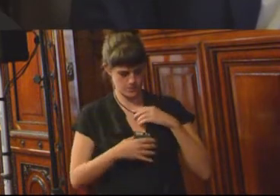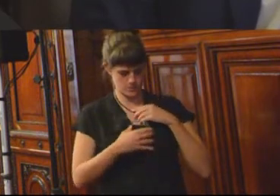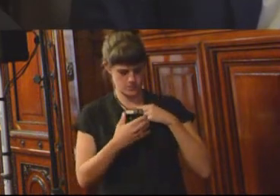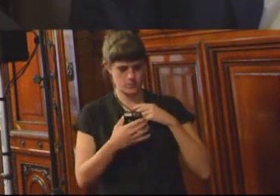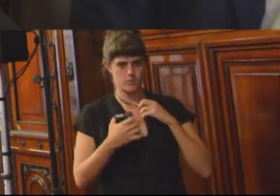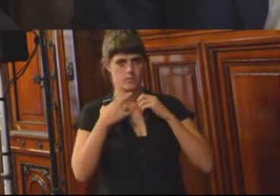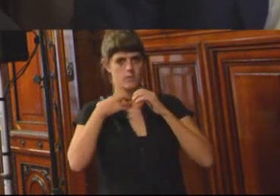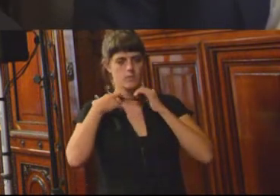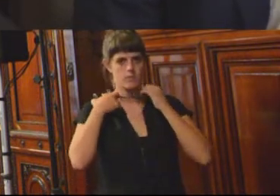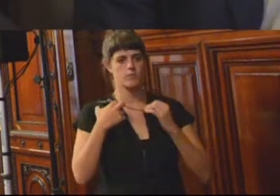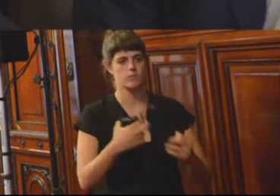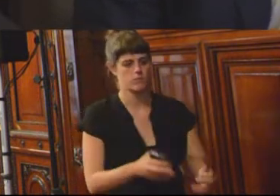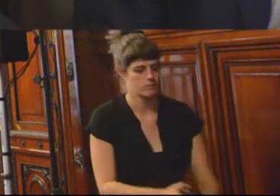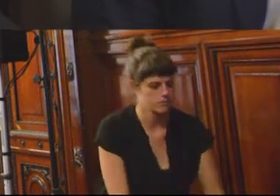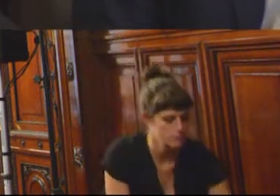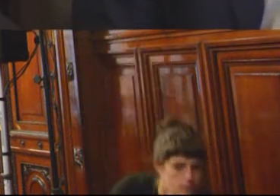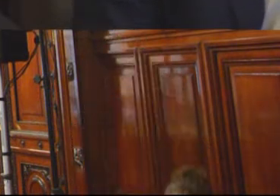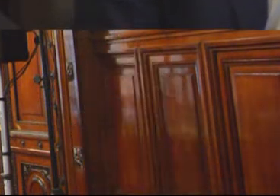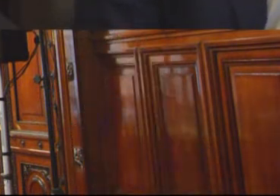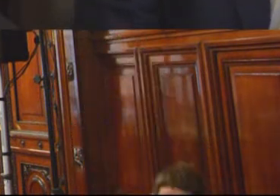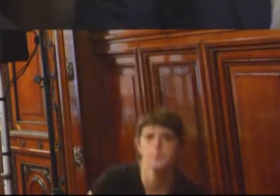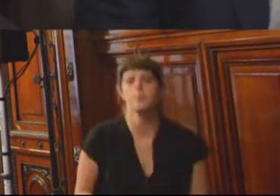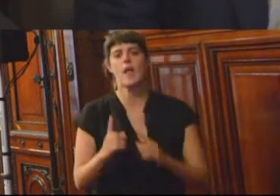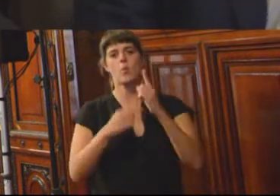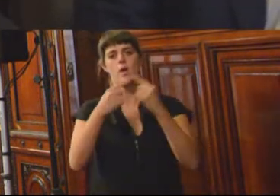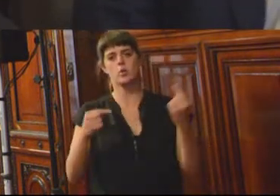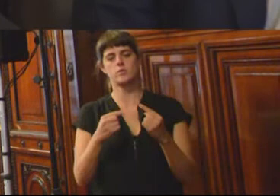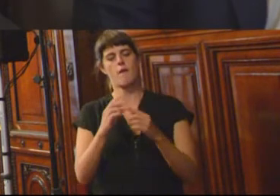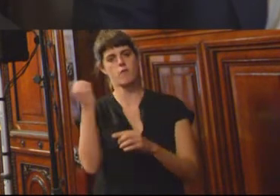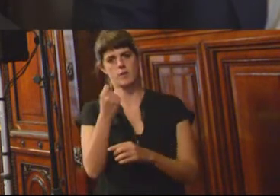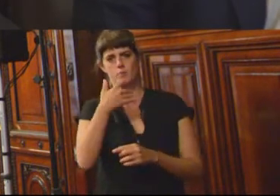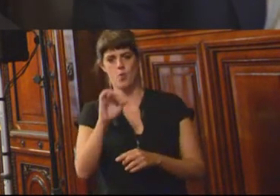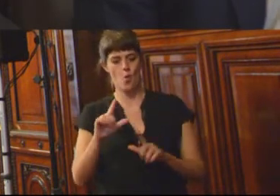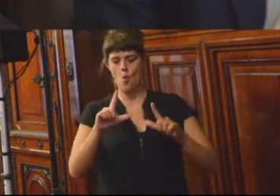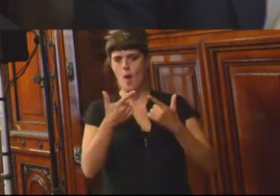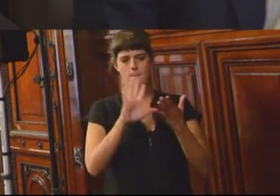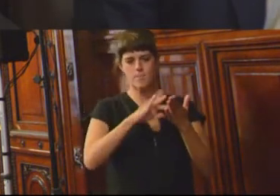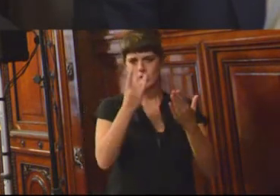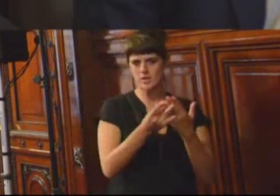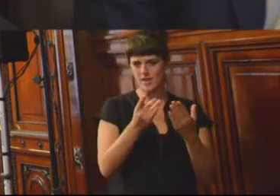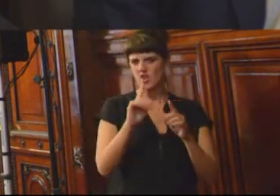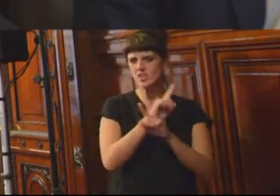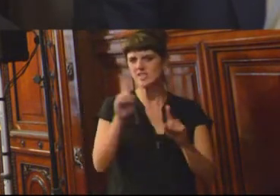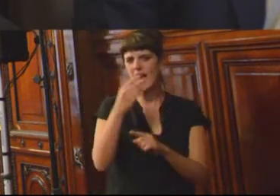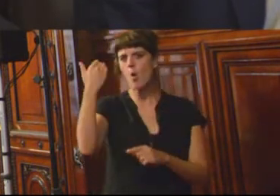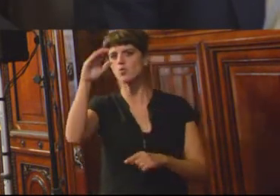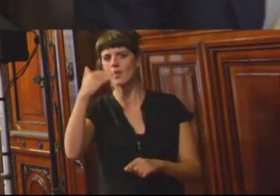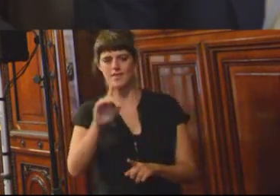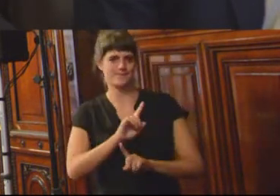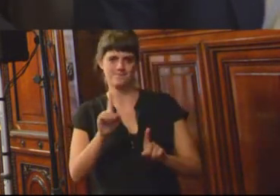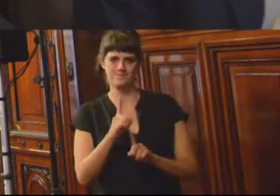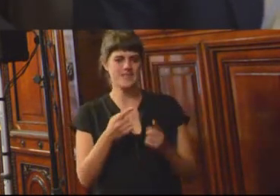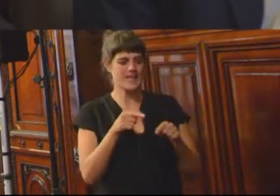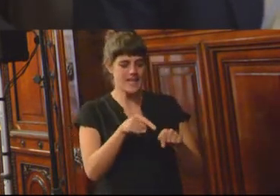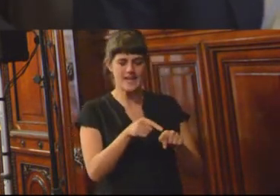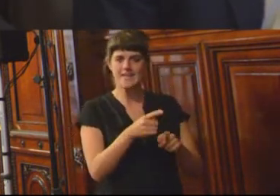Algunas cosas fuertes, conceptuales. Pensamos que no hay ningún proyecto sin autoridad. No hay posibilidad de cambio si el sujeto no se responsabiliza de sus